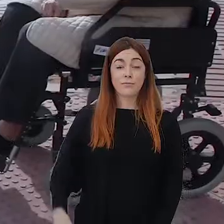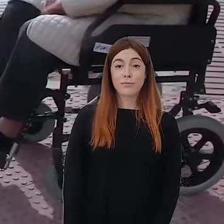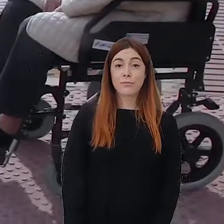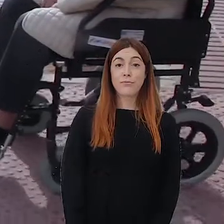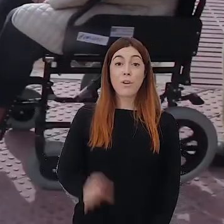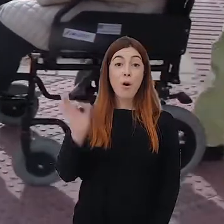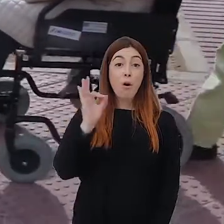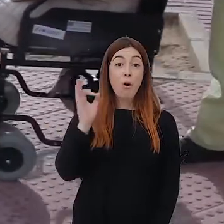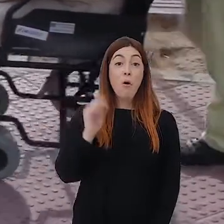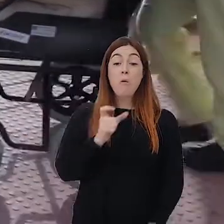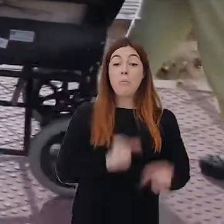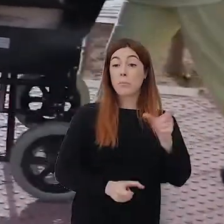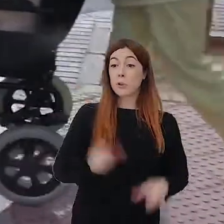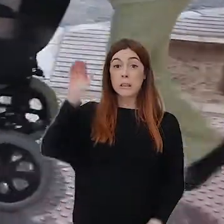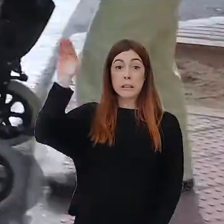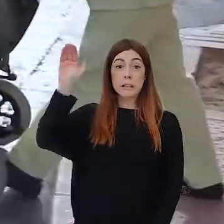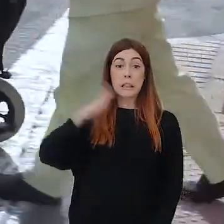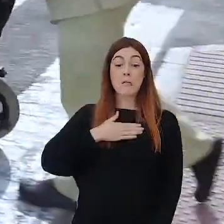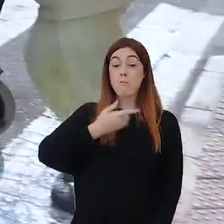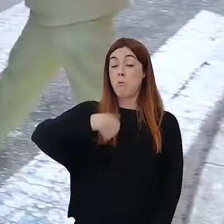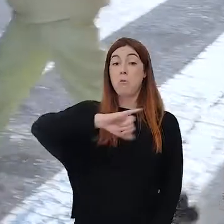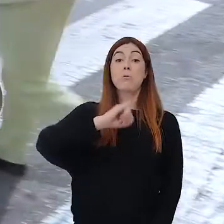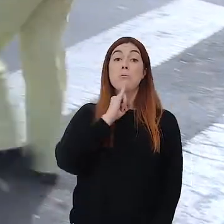o personas extranjeras que no entienden nuestro idioma.